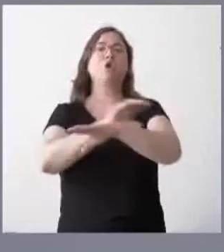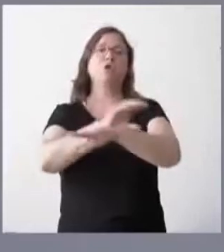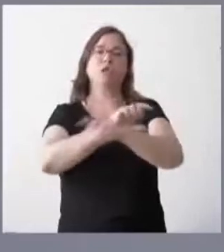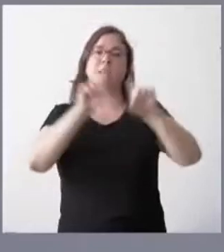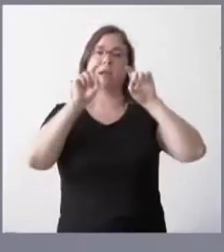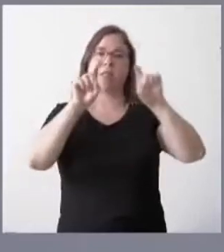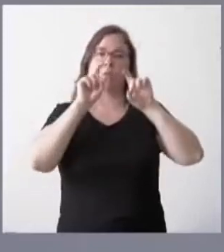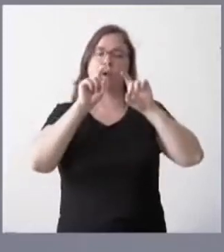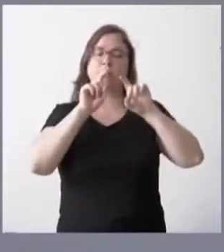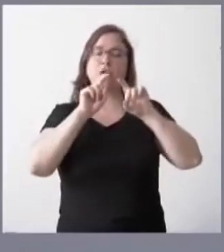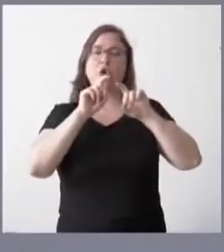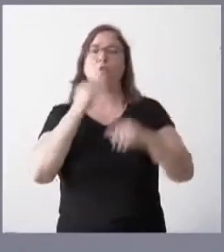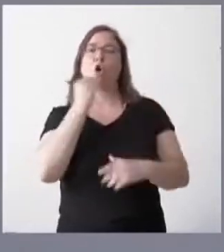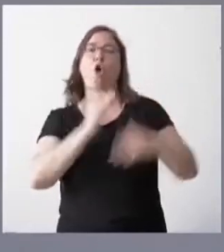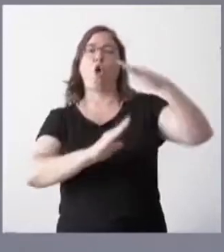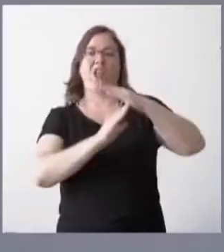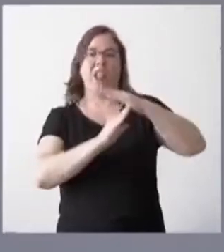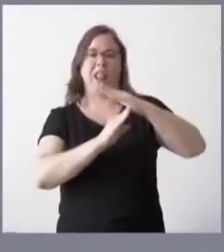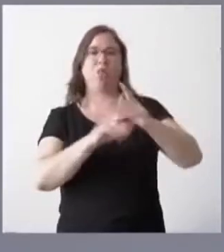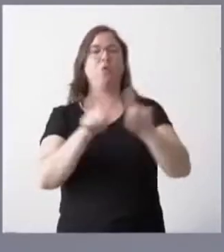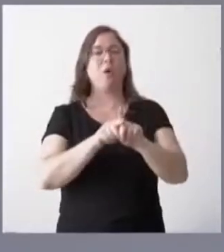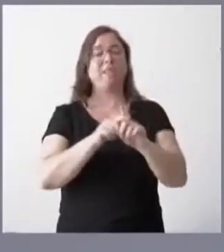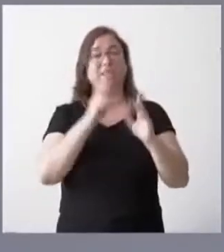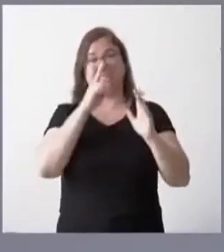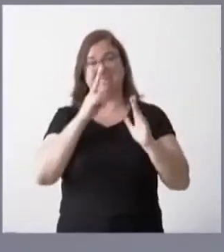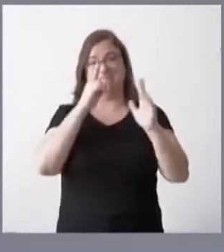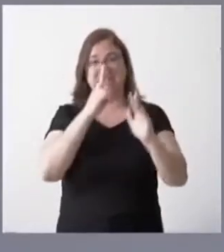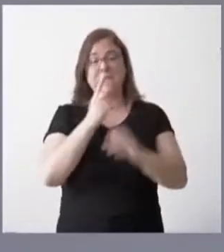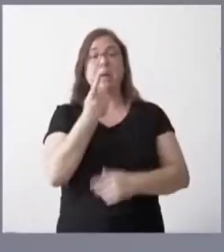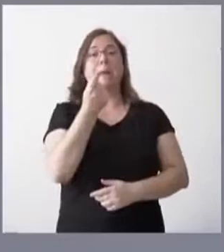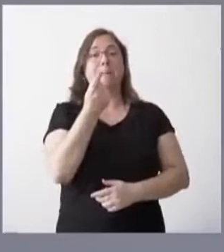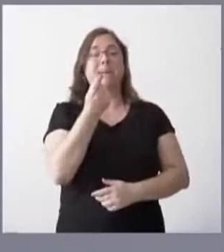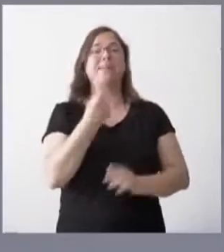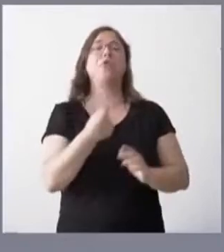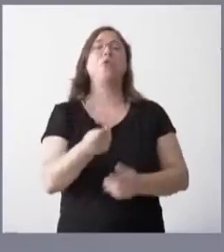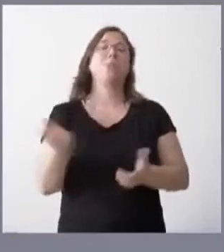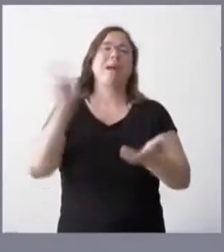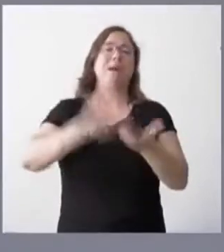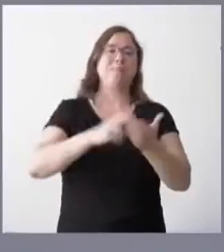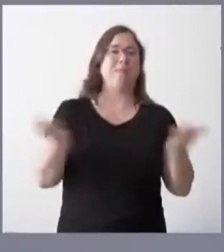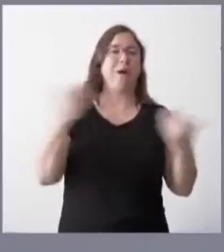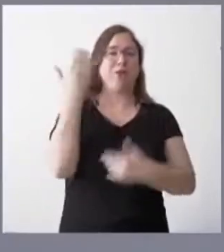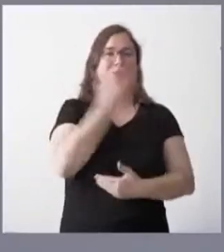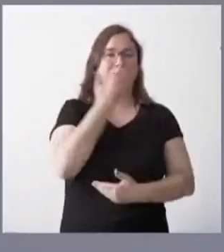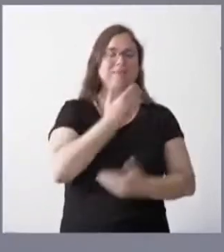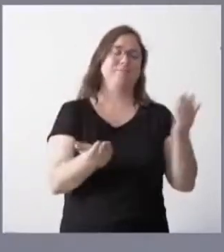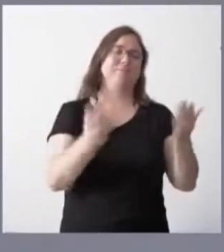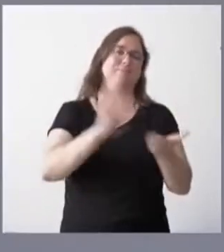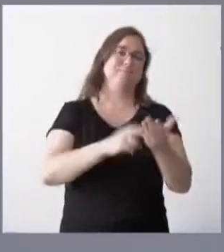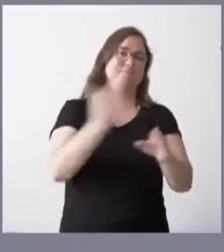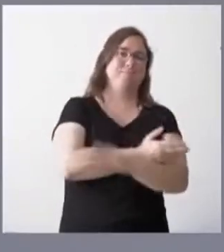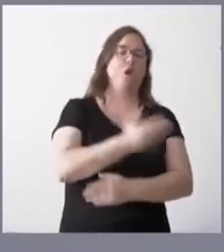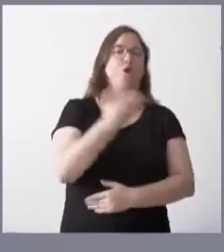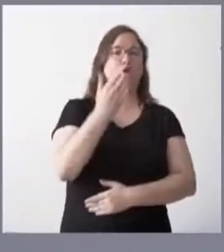Se congela por séptimo año consecutivo los precios de madrugadores y tardes en el cole. Este es un